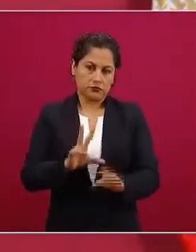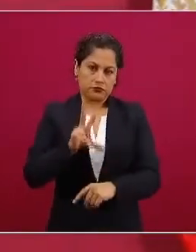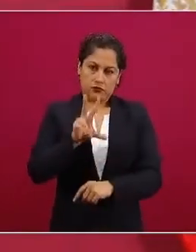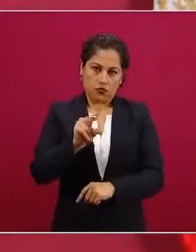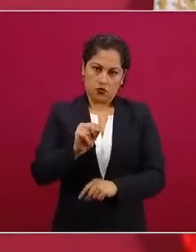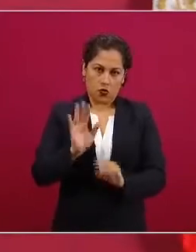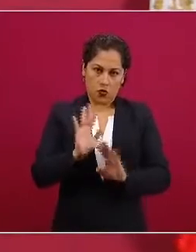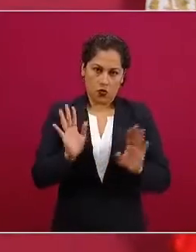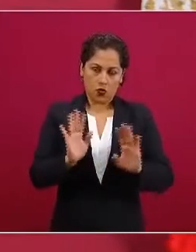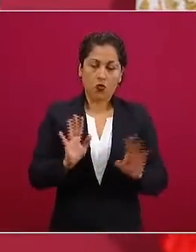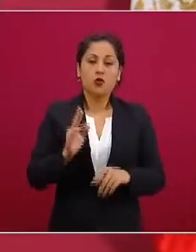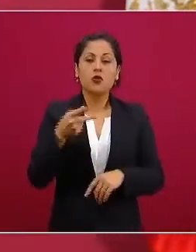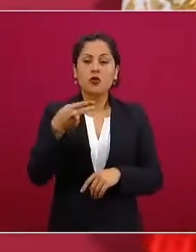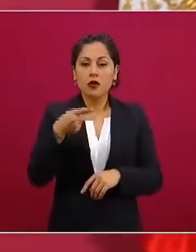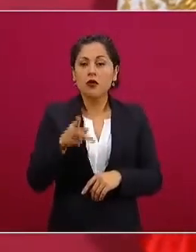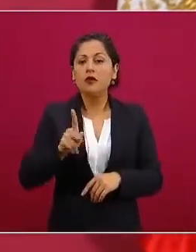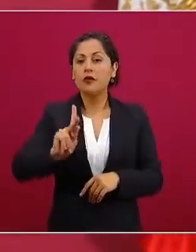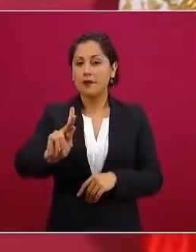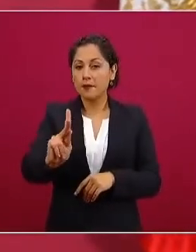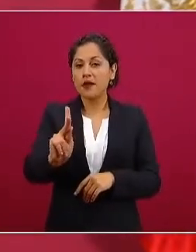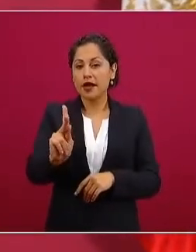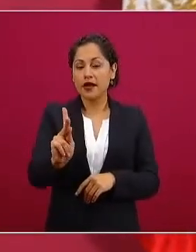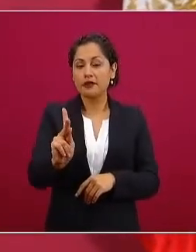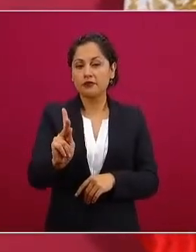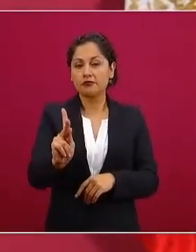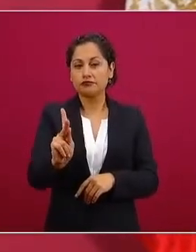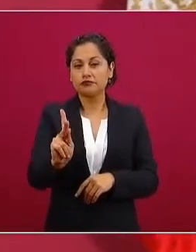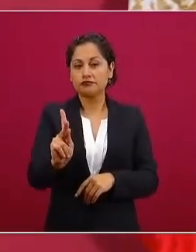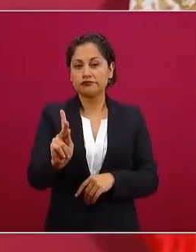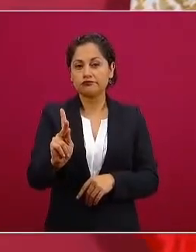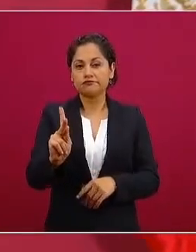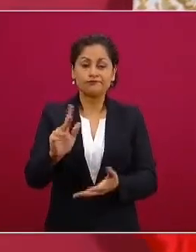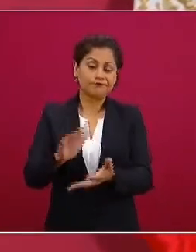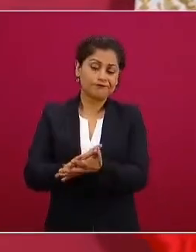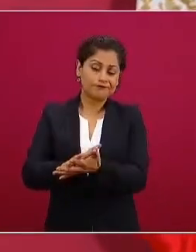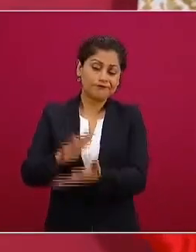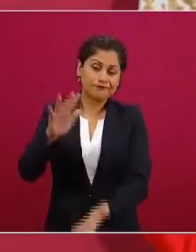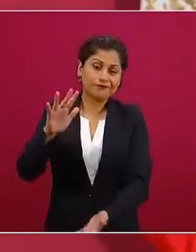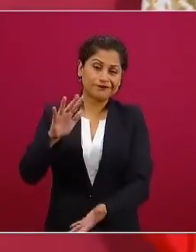este no supieron